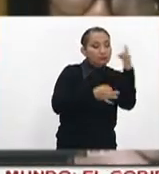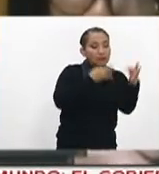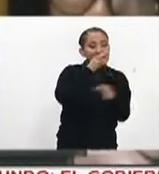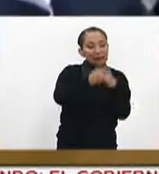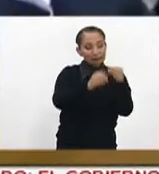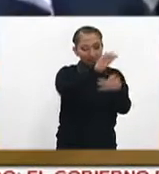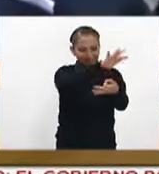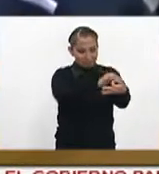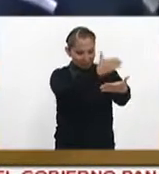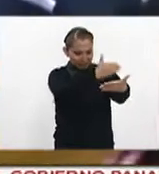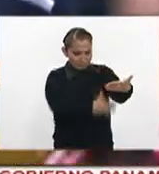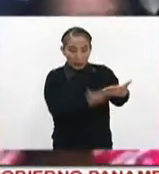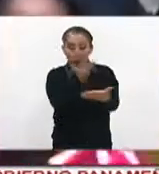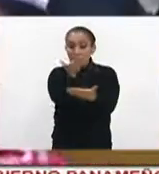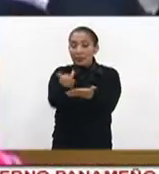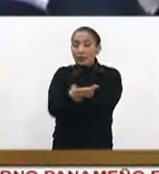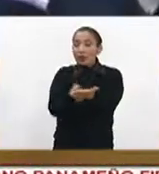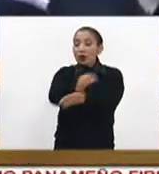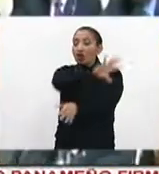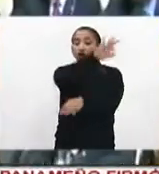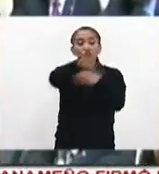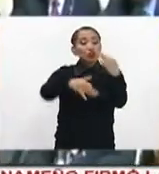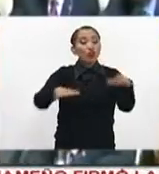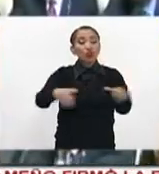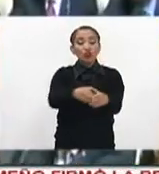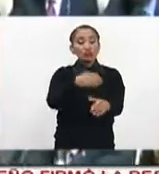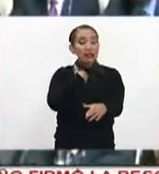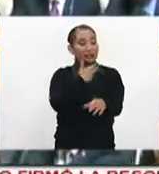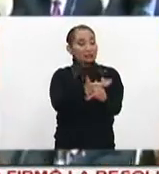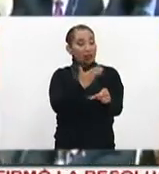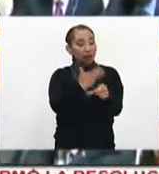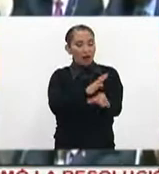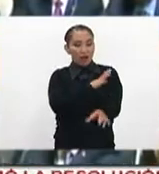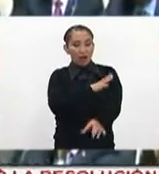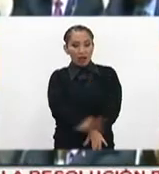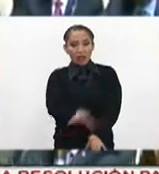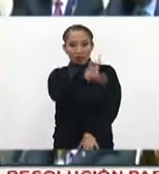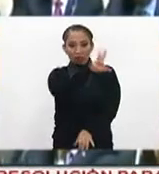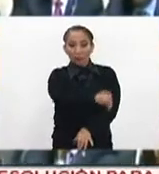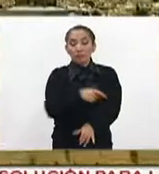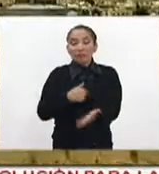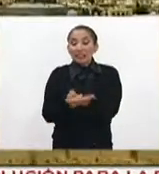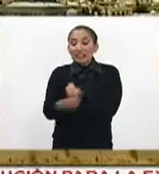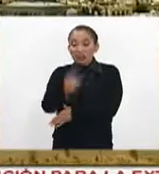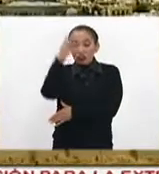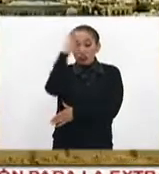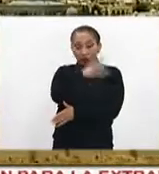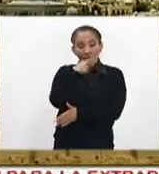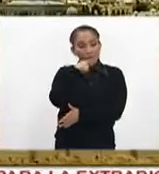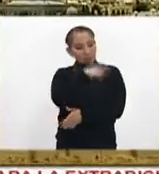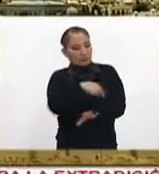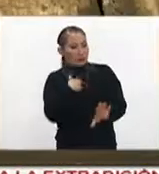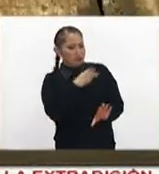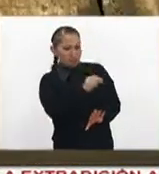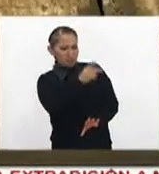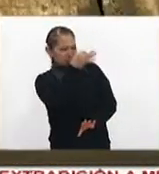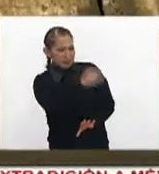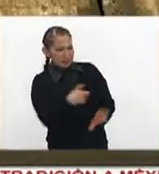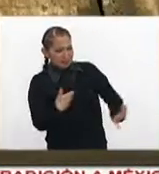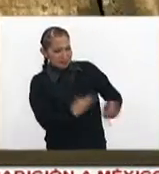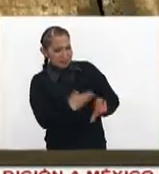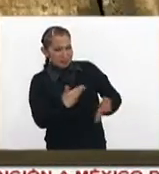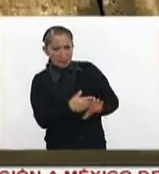del texto que pide que la decisión unilateral por Estados Unidos sea revocada. La decisión de Trump ha recibido una reprobación